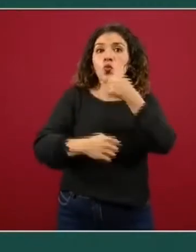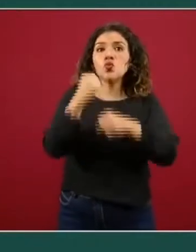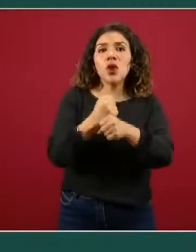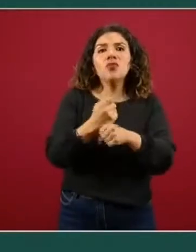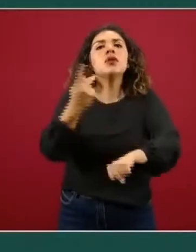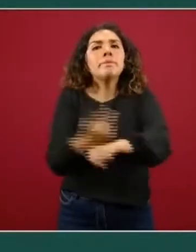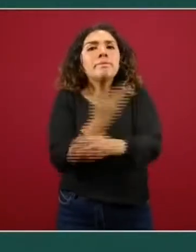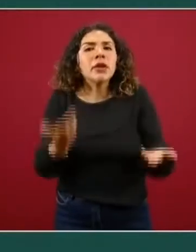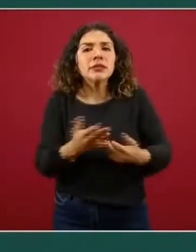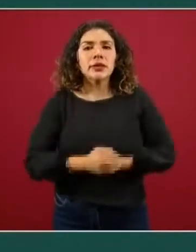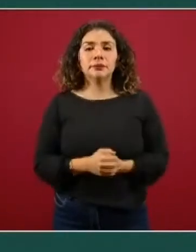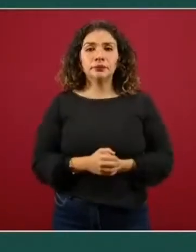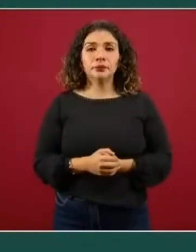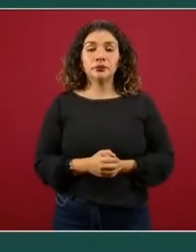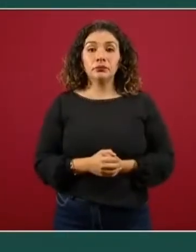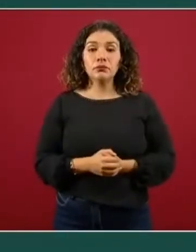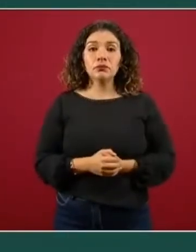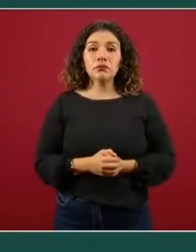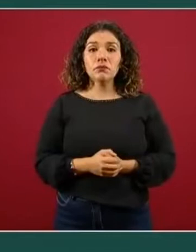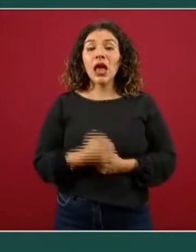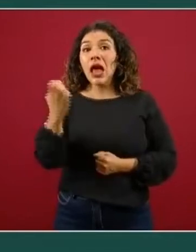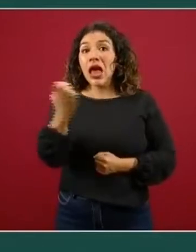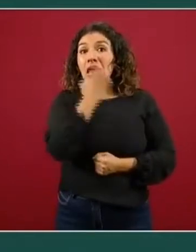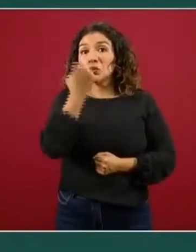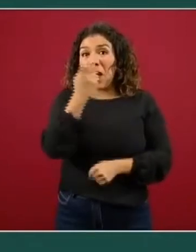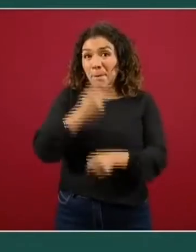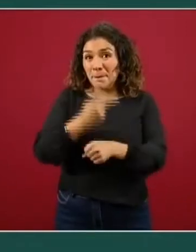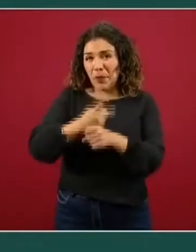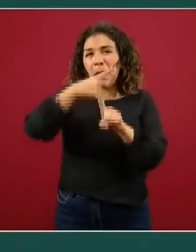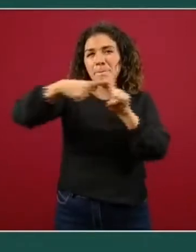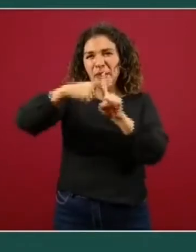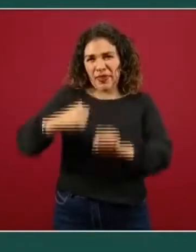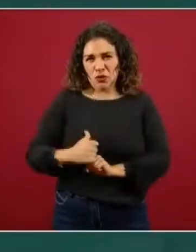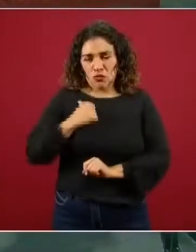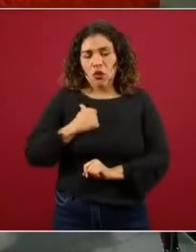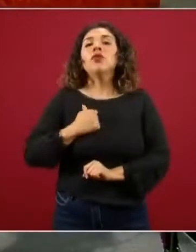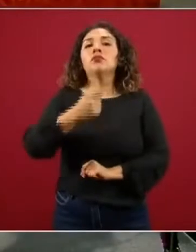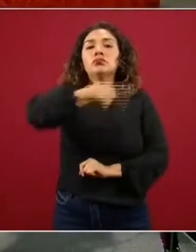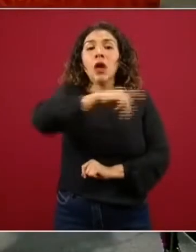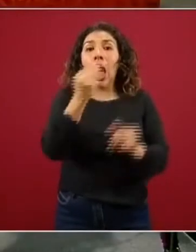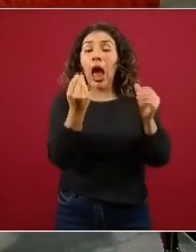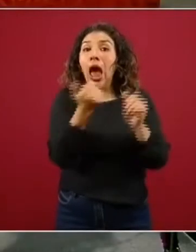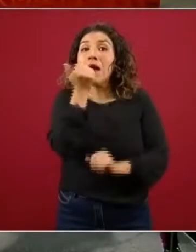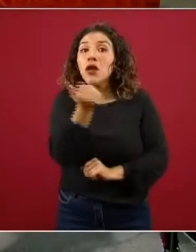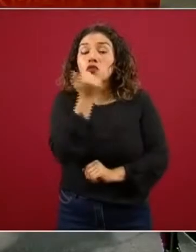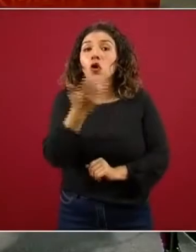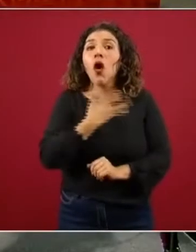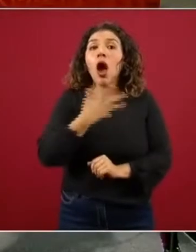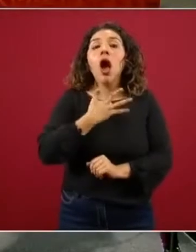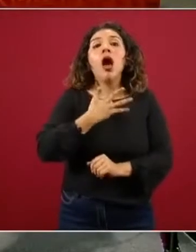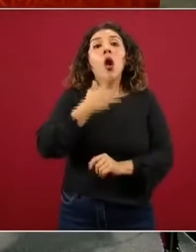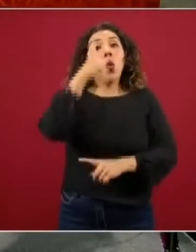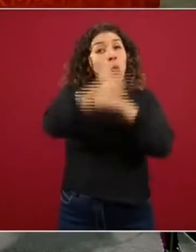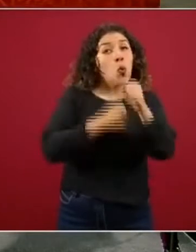en la educación de media superior, los estudiantes cursan asignaturas, no cursan ciclo